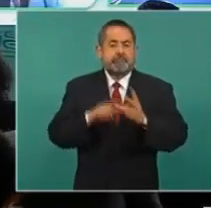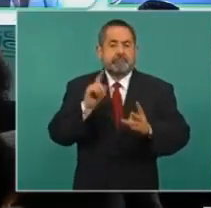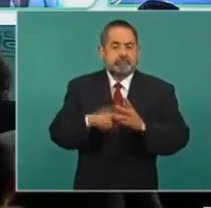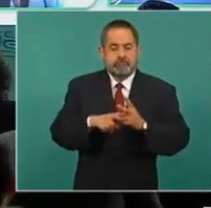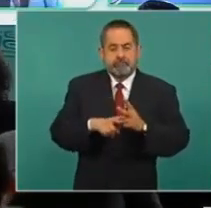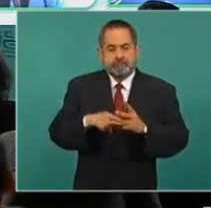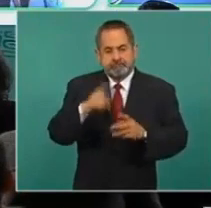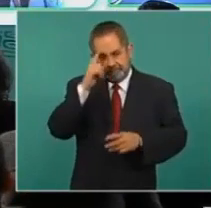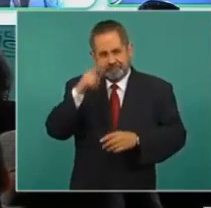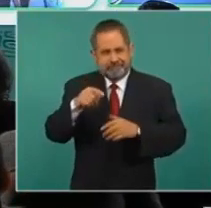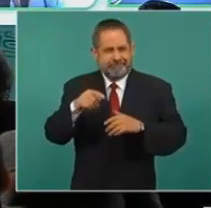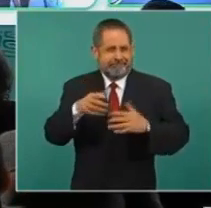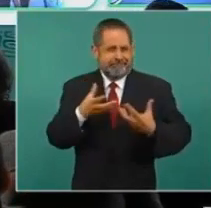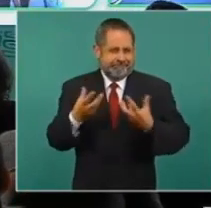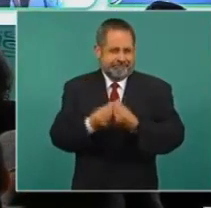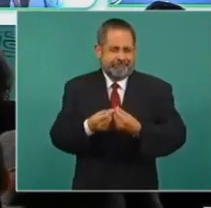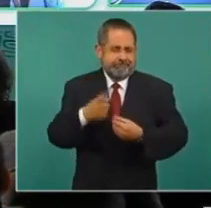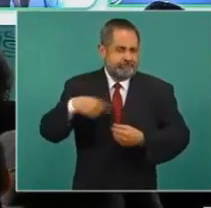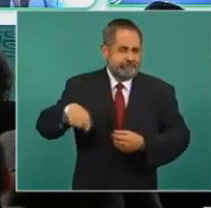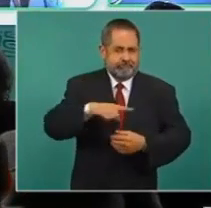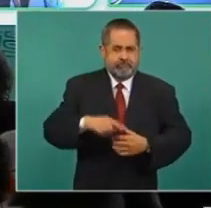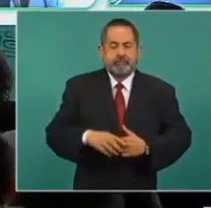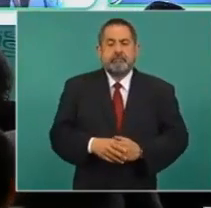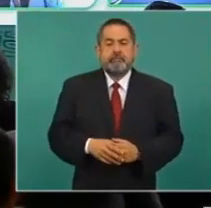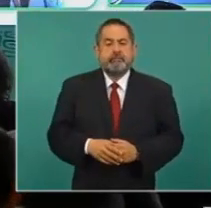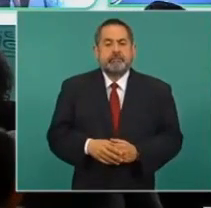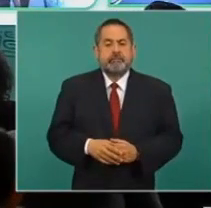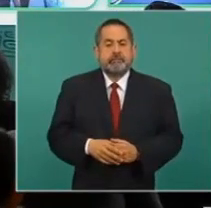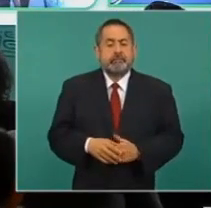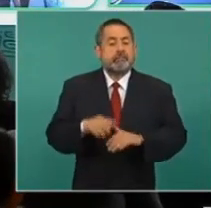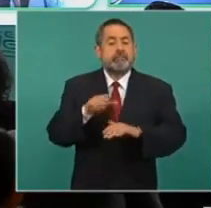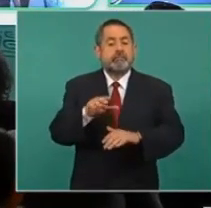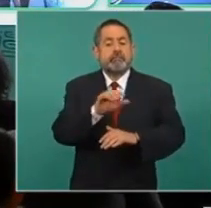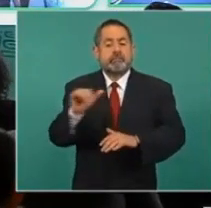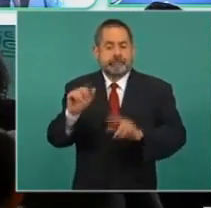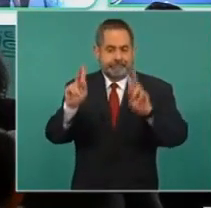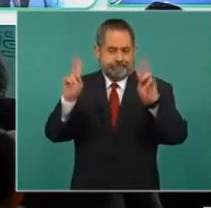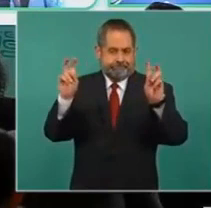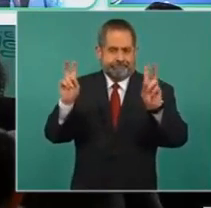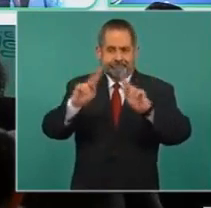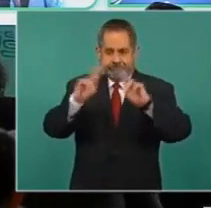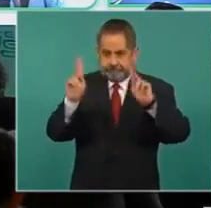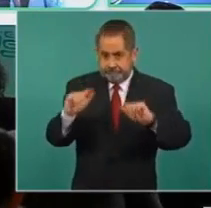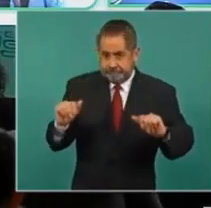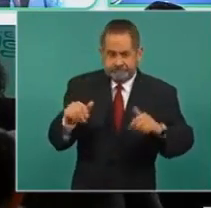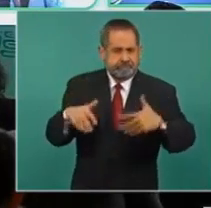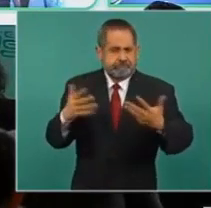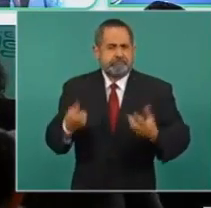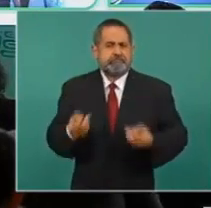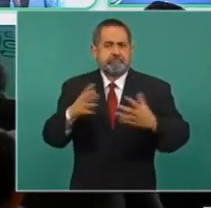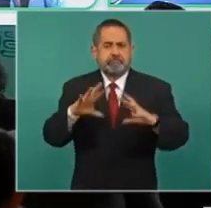Vamos a ver cada una de ellas. En operaciones para construcción de la paz se emplearon en este periodo 75